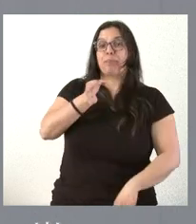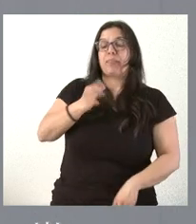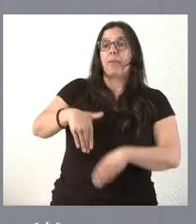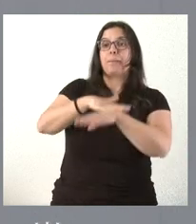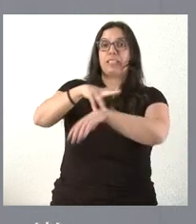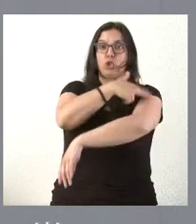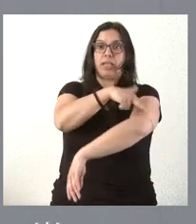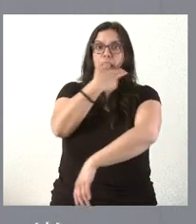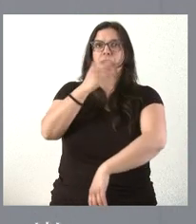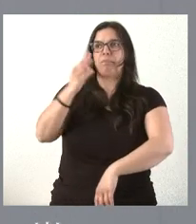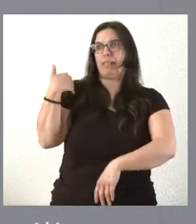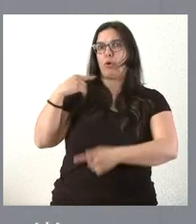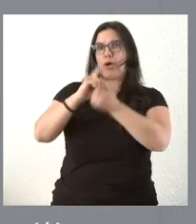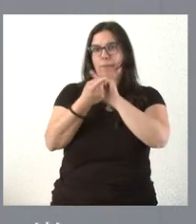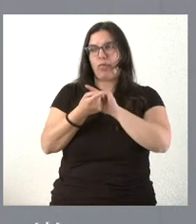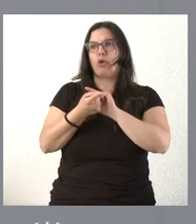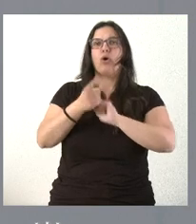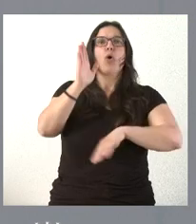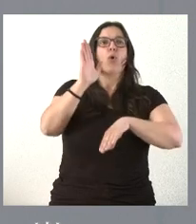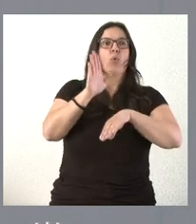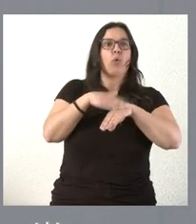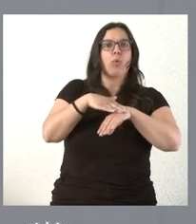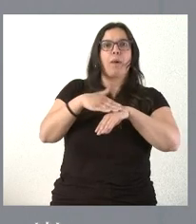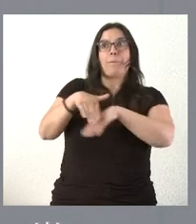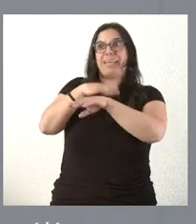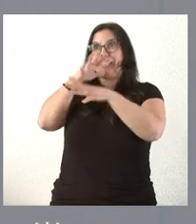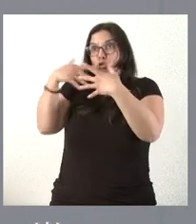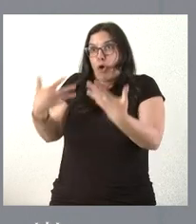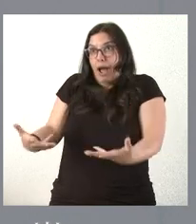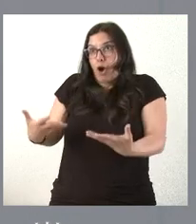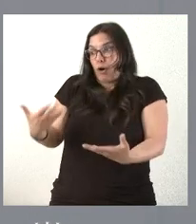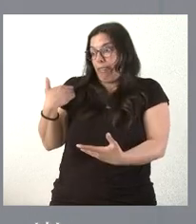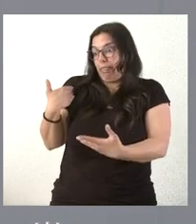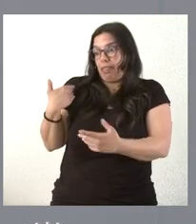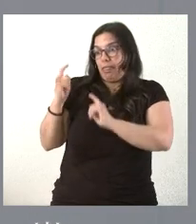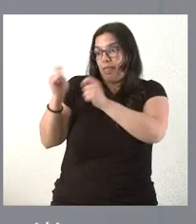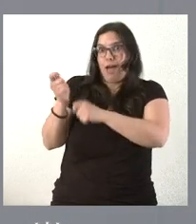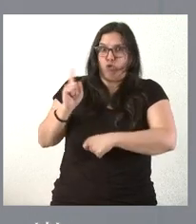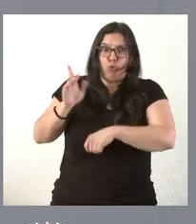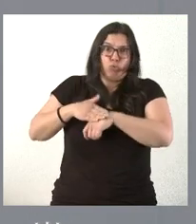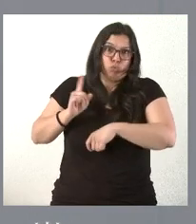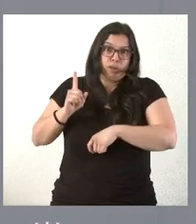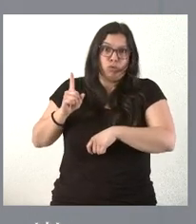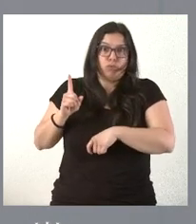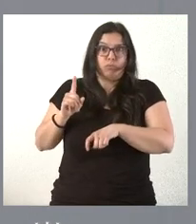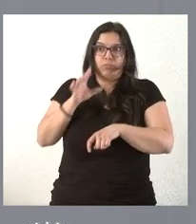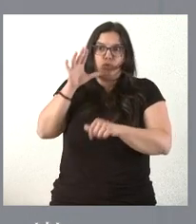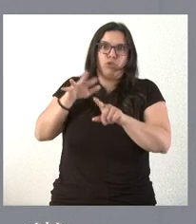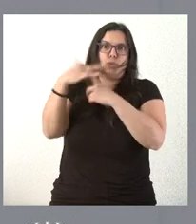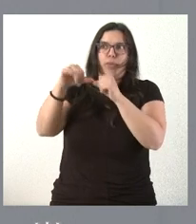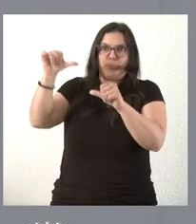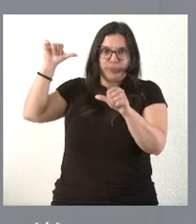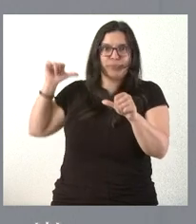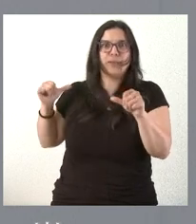habido recientes cambios. Tampoco le vamos a hacer la culpa al actual ministro que lleva muy pocos días de ministro de la situación que está